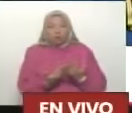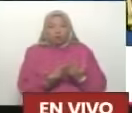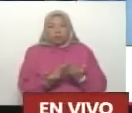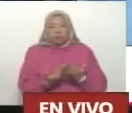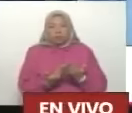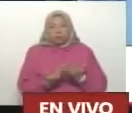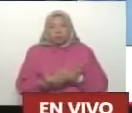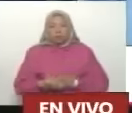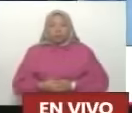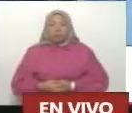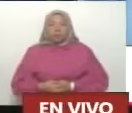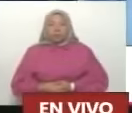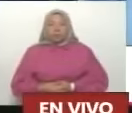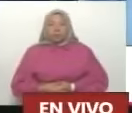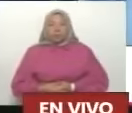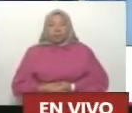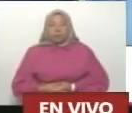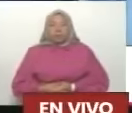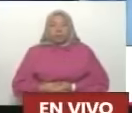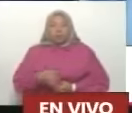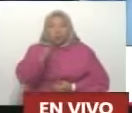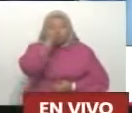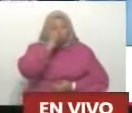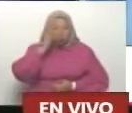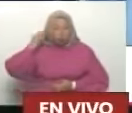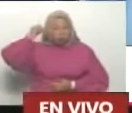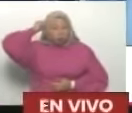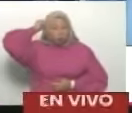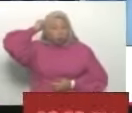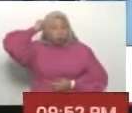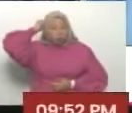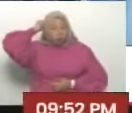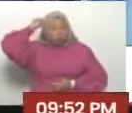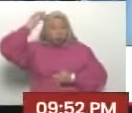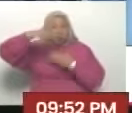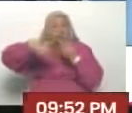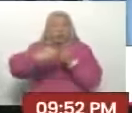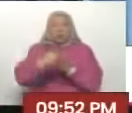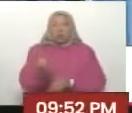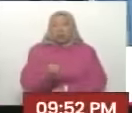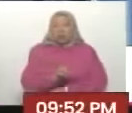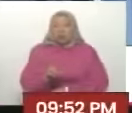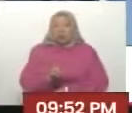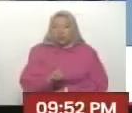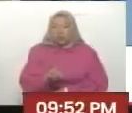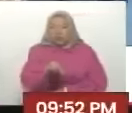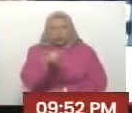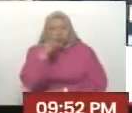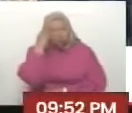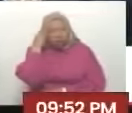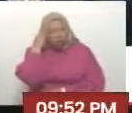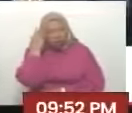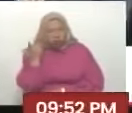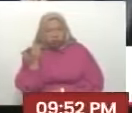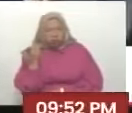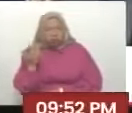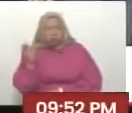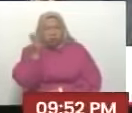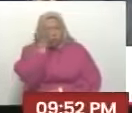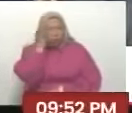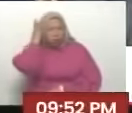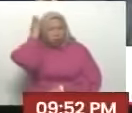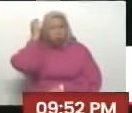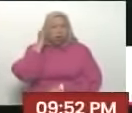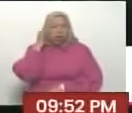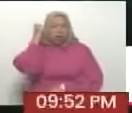hecho, Francisco de Miranda se trae la imprenta para acá, Héctor. ¿Tú sabes ese cuento? Cuando se vino a Europa,